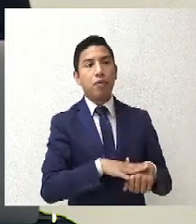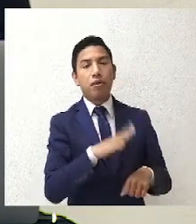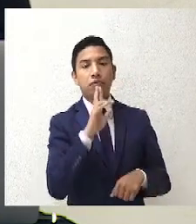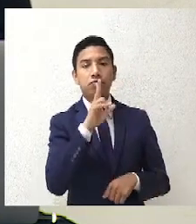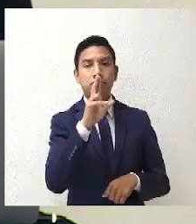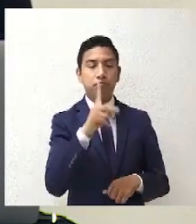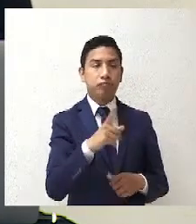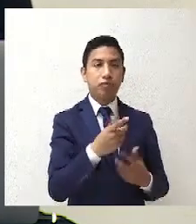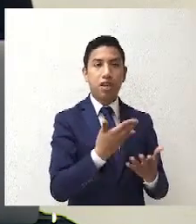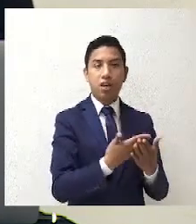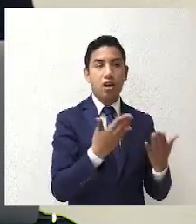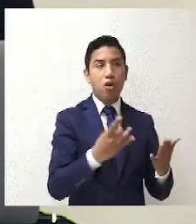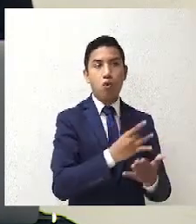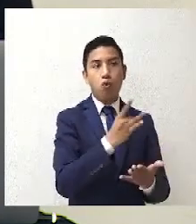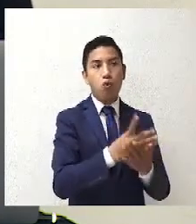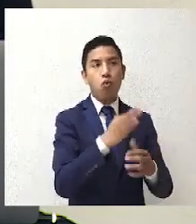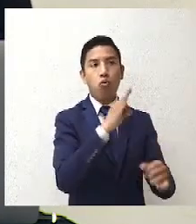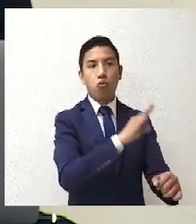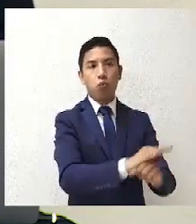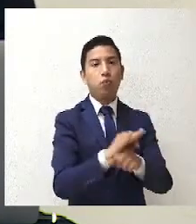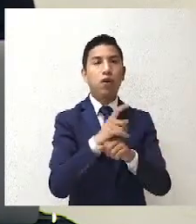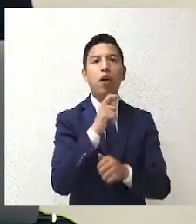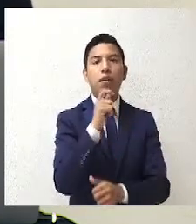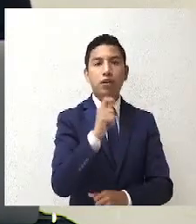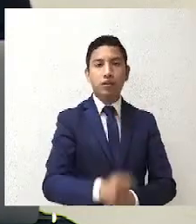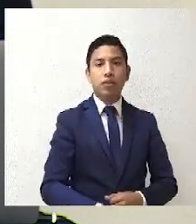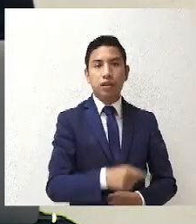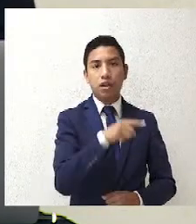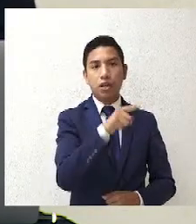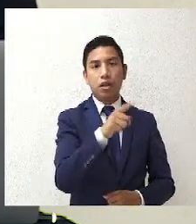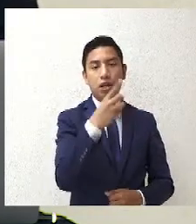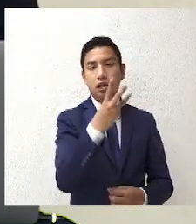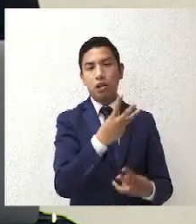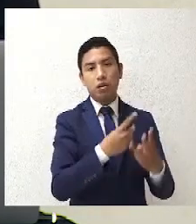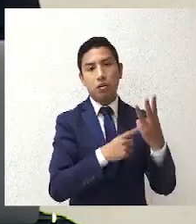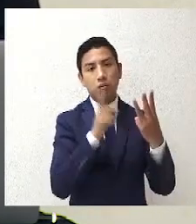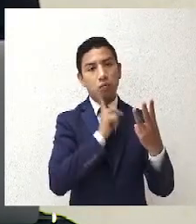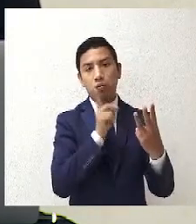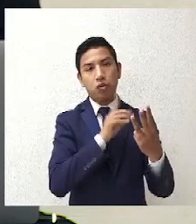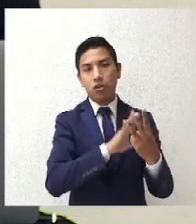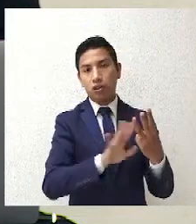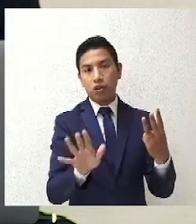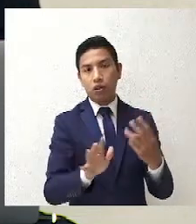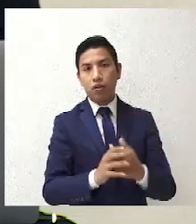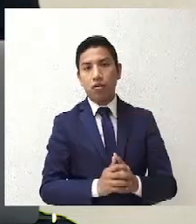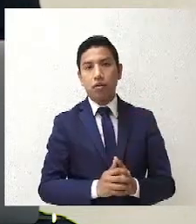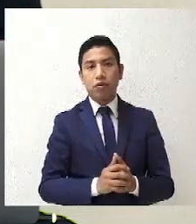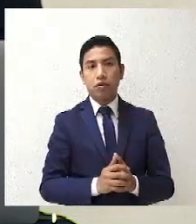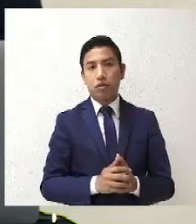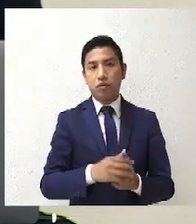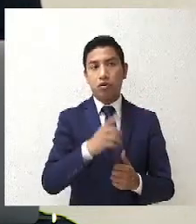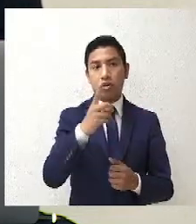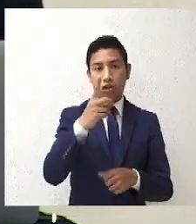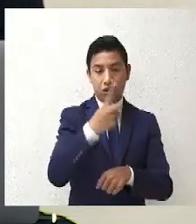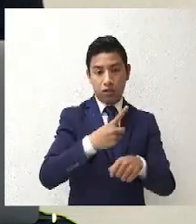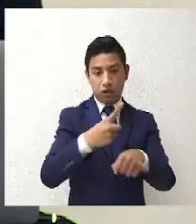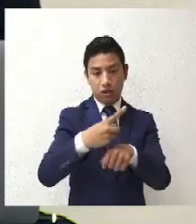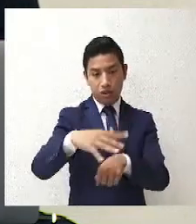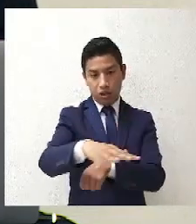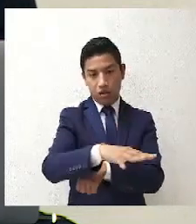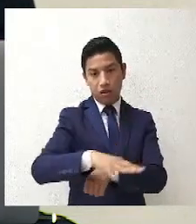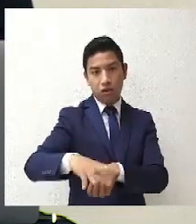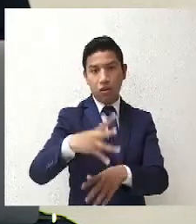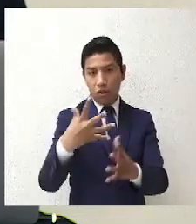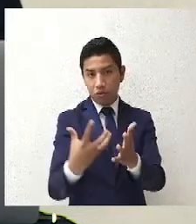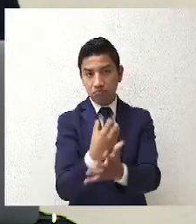se satisface únicamente nombrando tres mujeres, más. Independientemente de si el distrito es